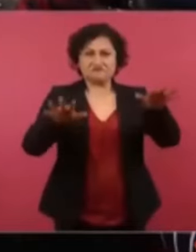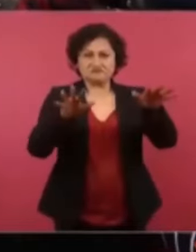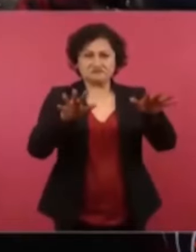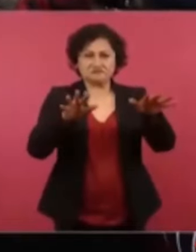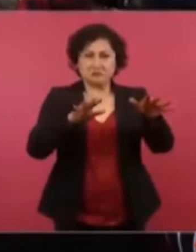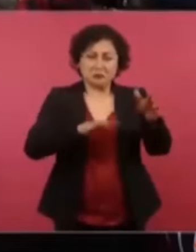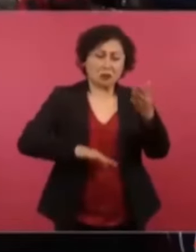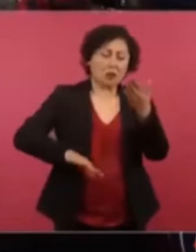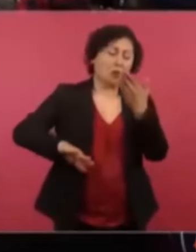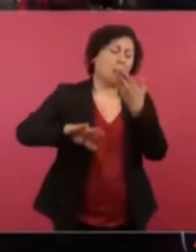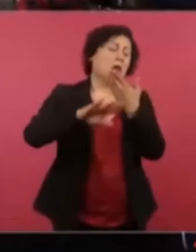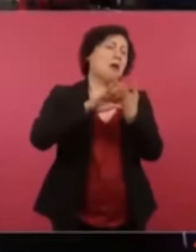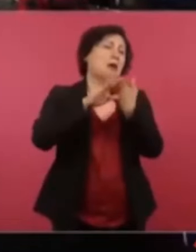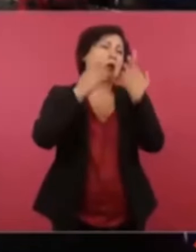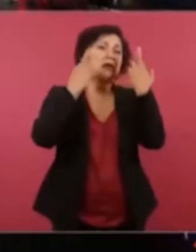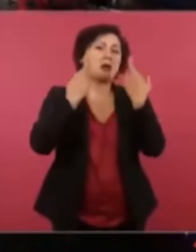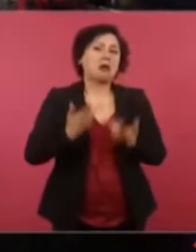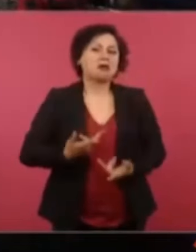éxito. Esto